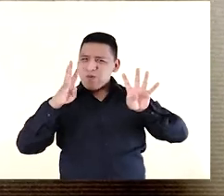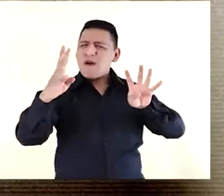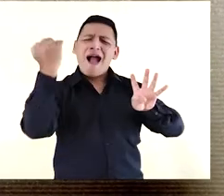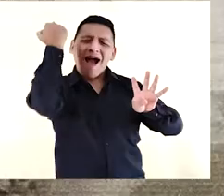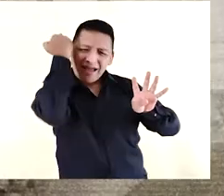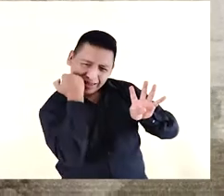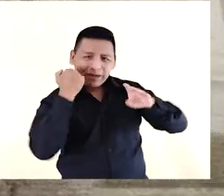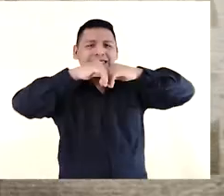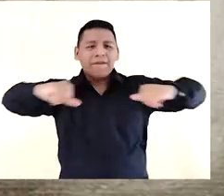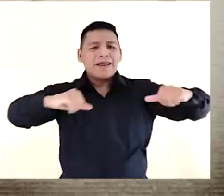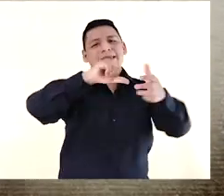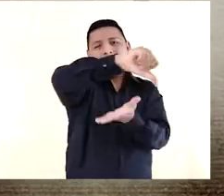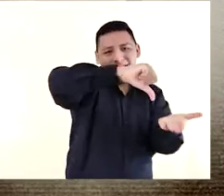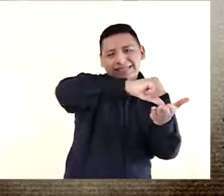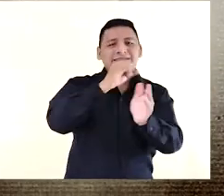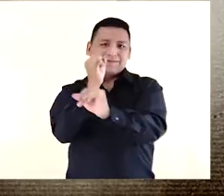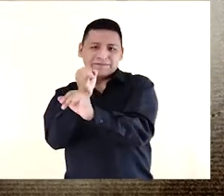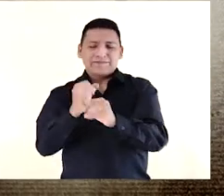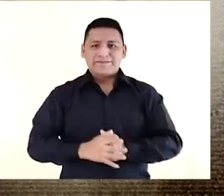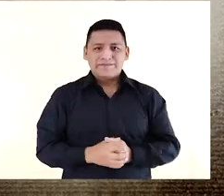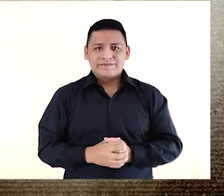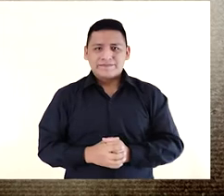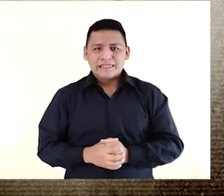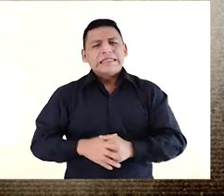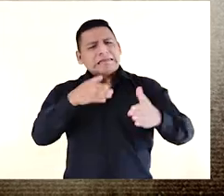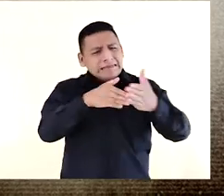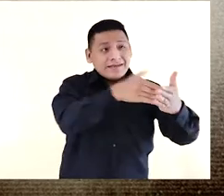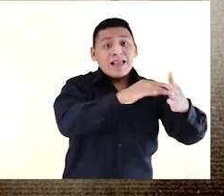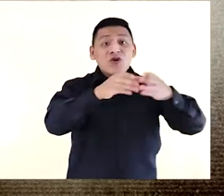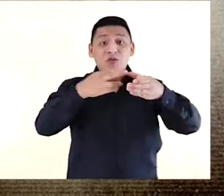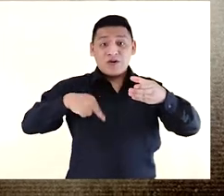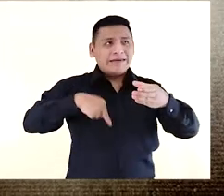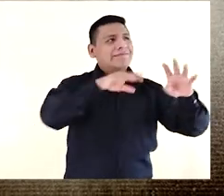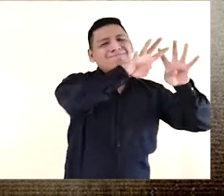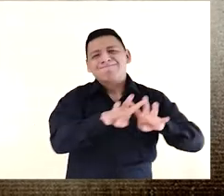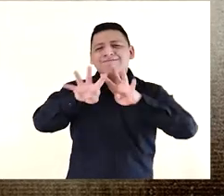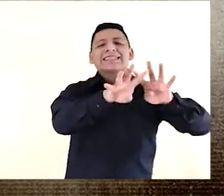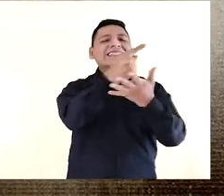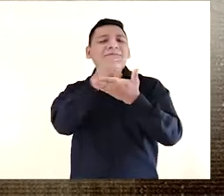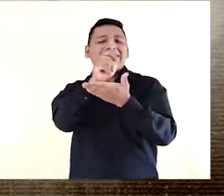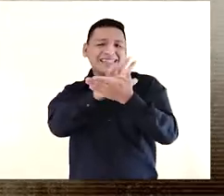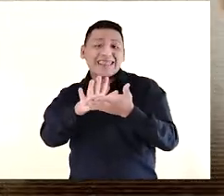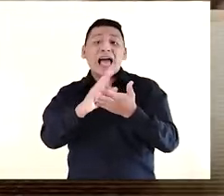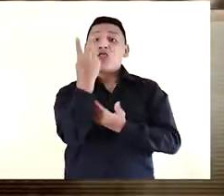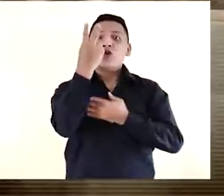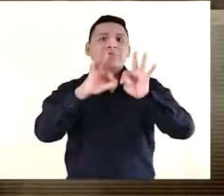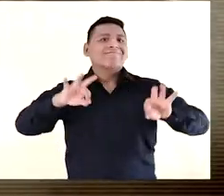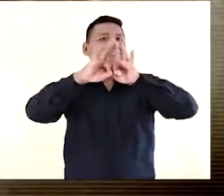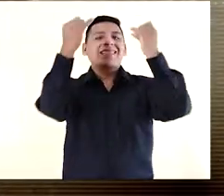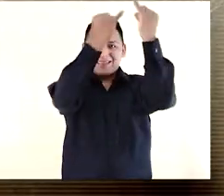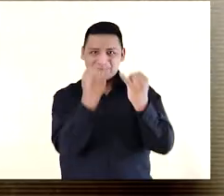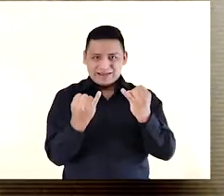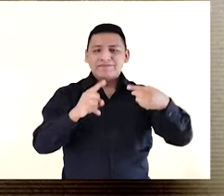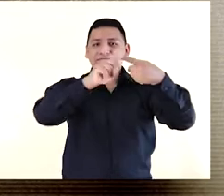separaba la plaza en sí de las iglesias. Con algunas interrupciones, la cofradía sigue sacando en procesión durante Semana Santa sus